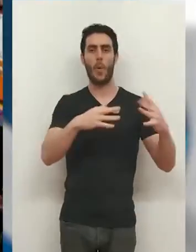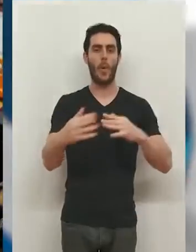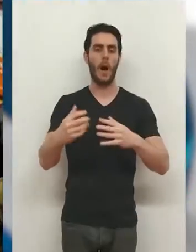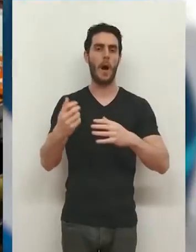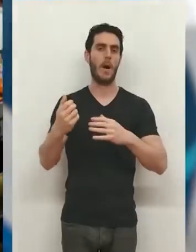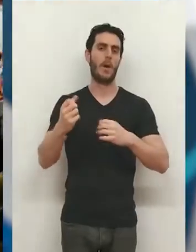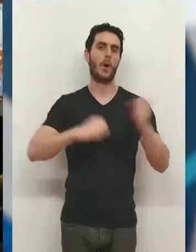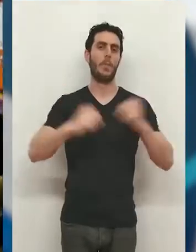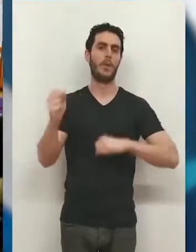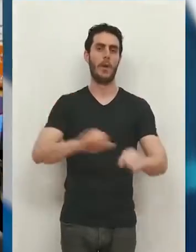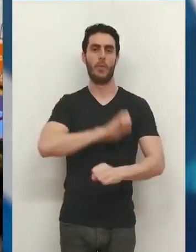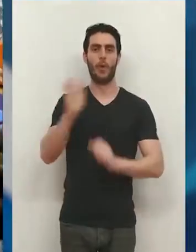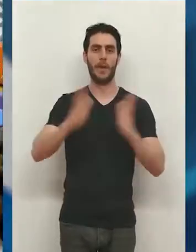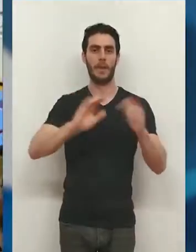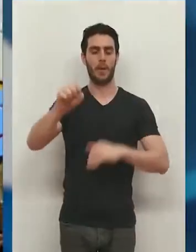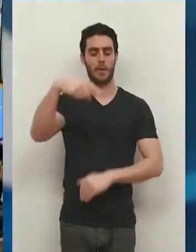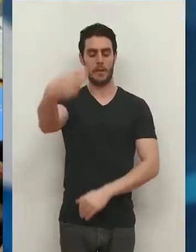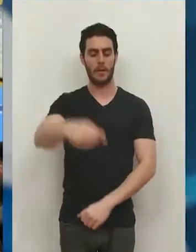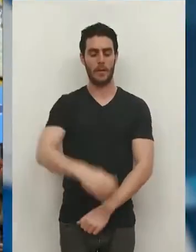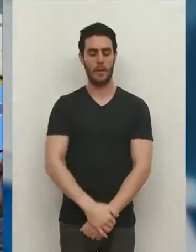competición europea la próxima temporada.